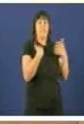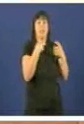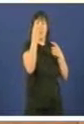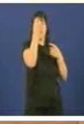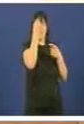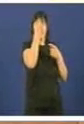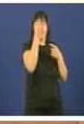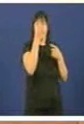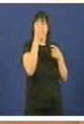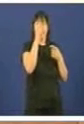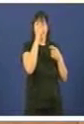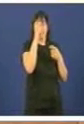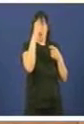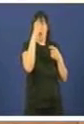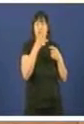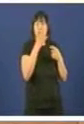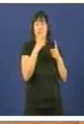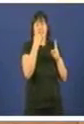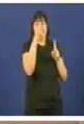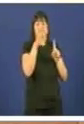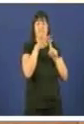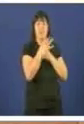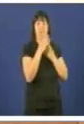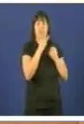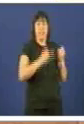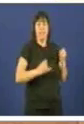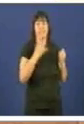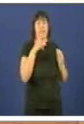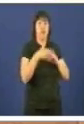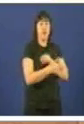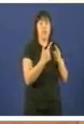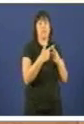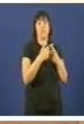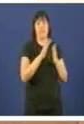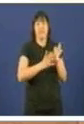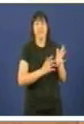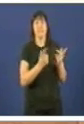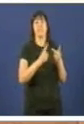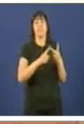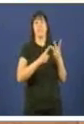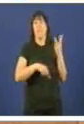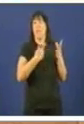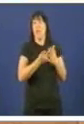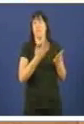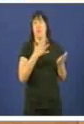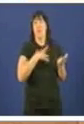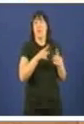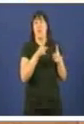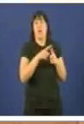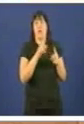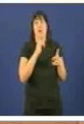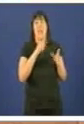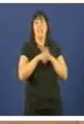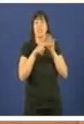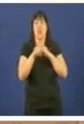crisis e iso implica que haxe recortes, reduccios, en algúns casos ata un reseteo na